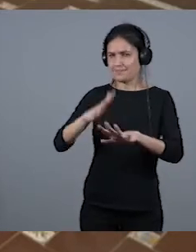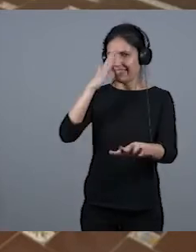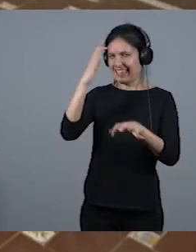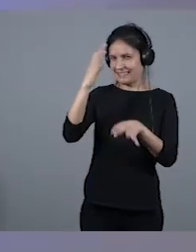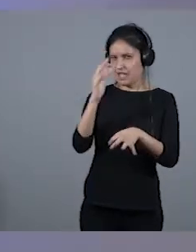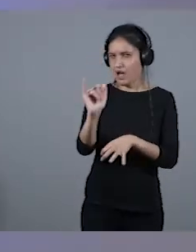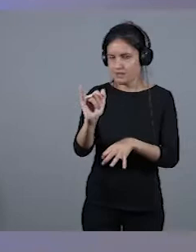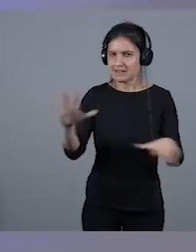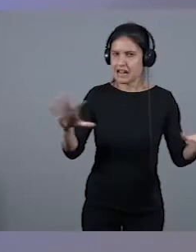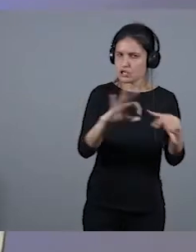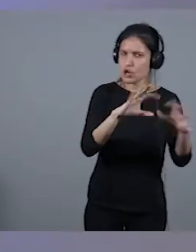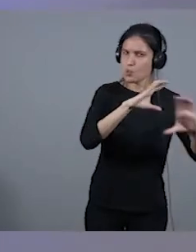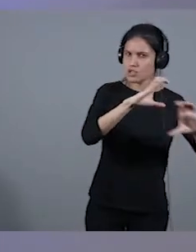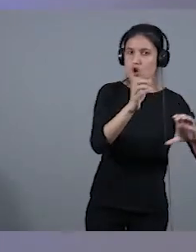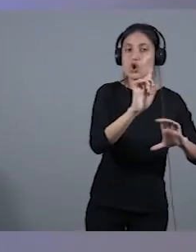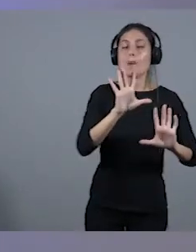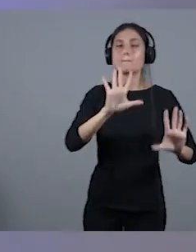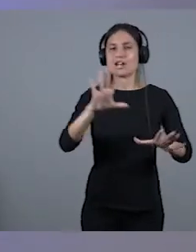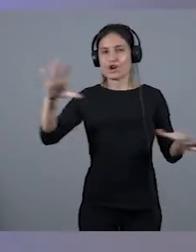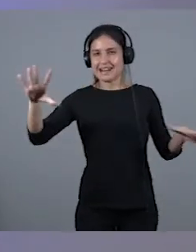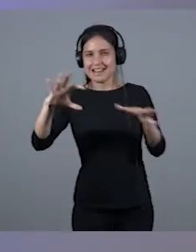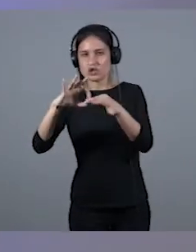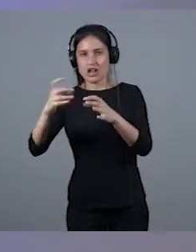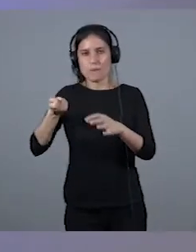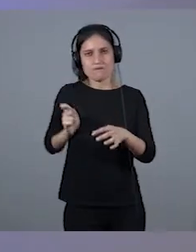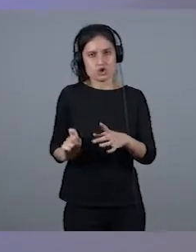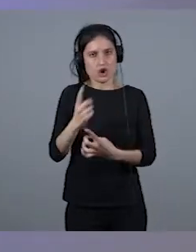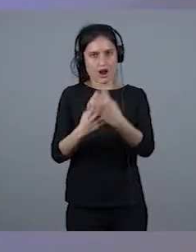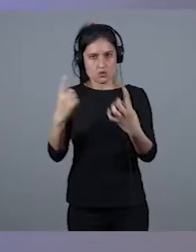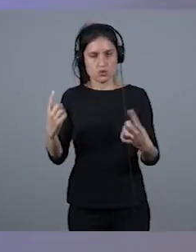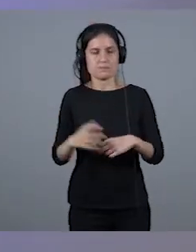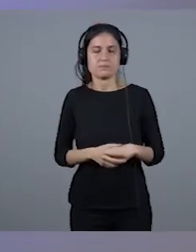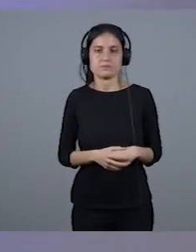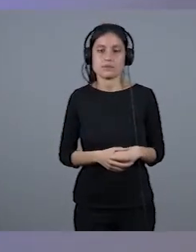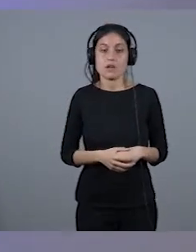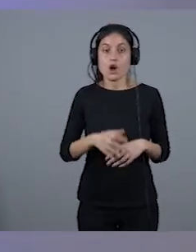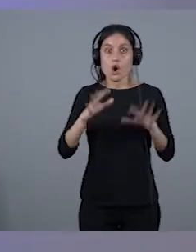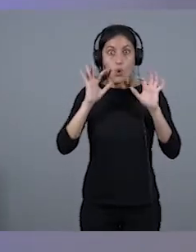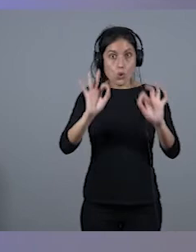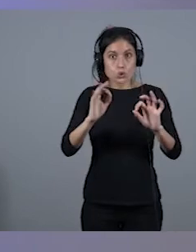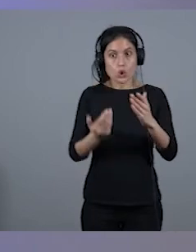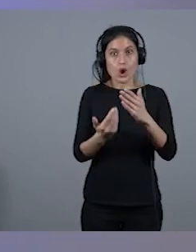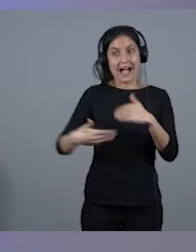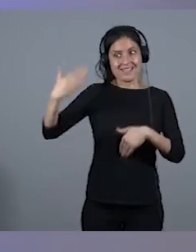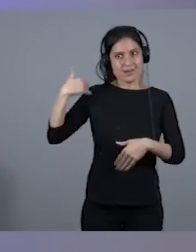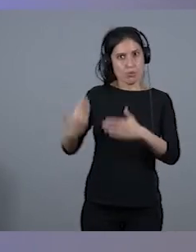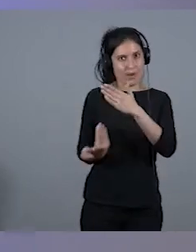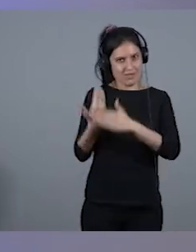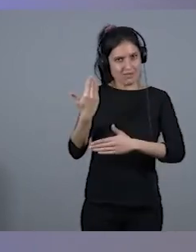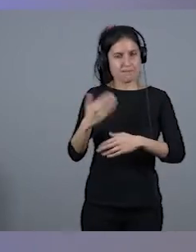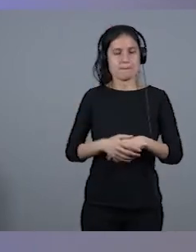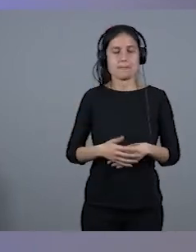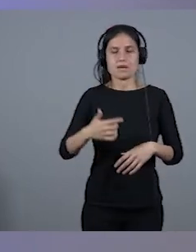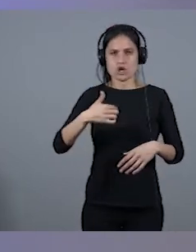comunicación, pero tiene que ver con determinadas profesiones. Y me pasó justamente, ayer por la mañana, que me di cuenta, yo